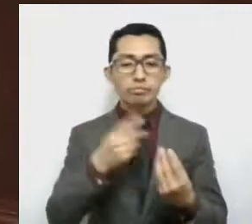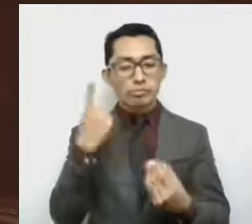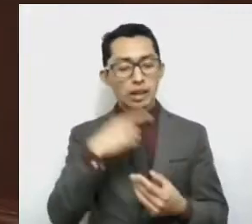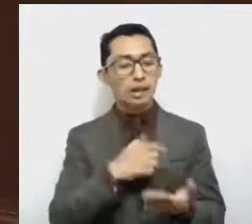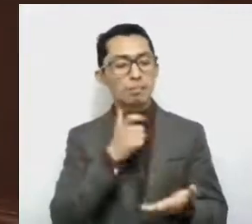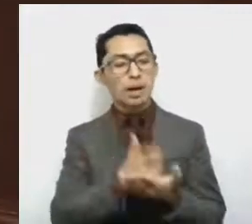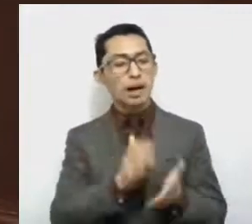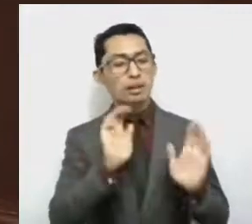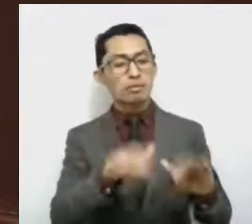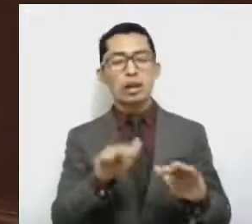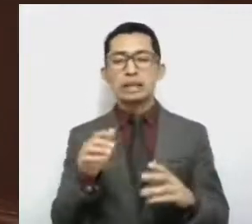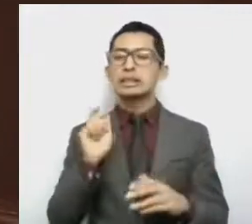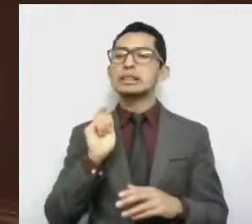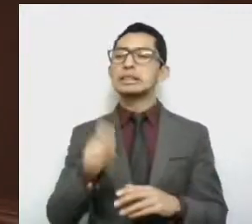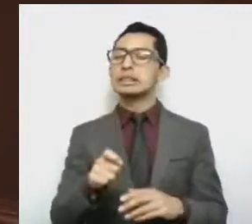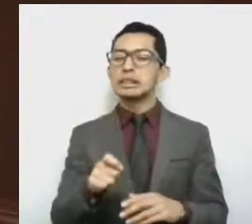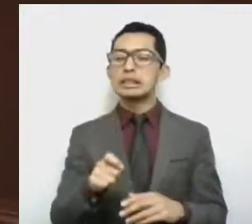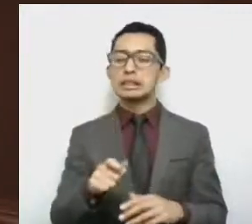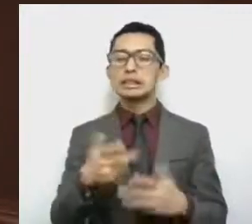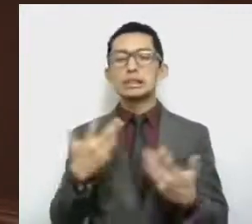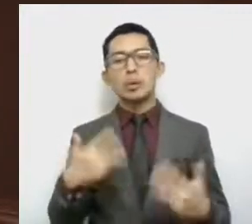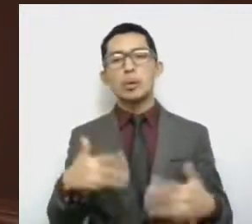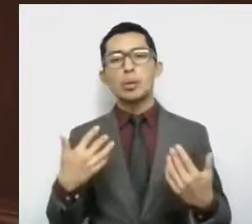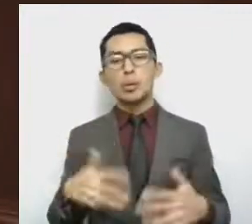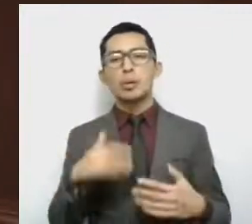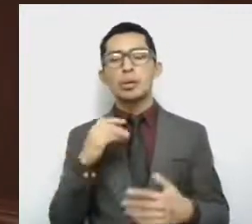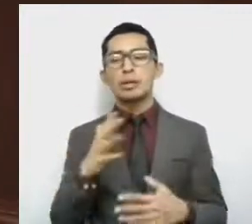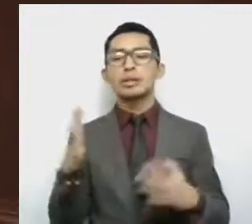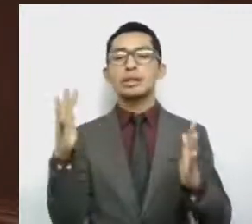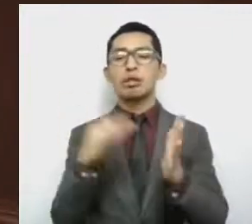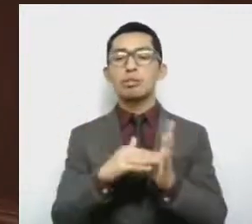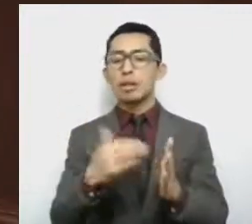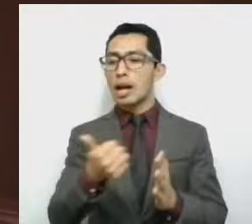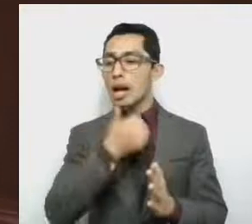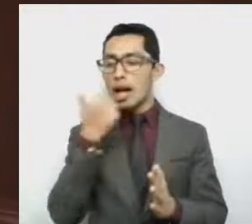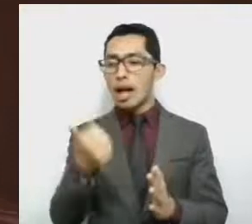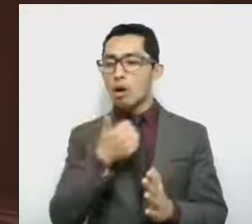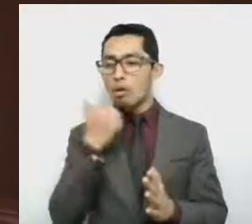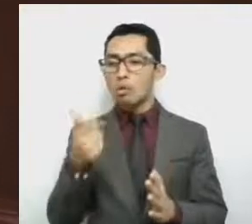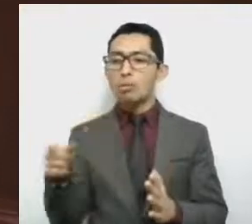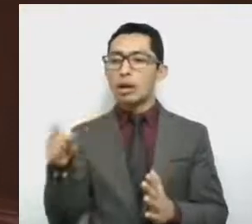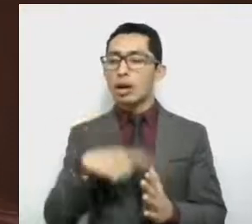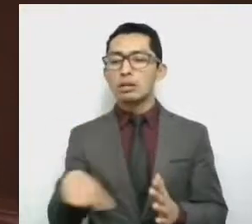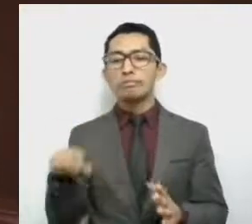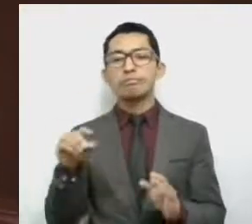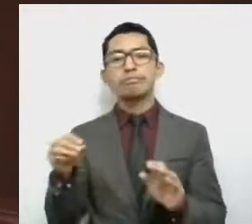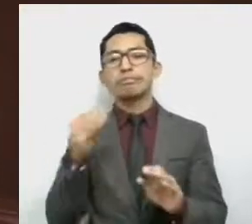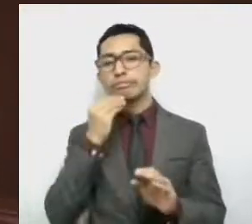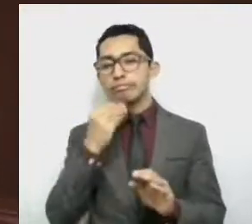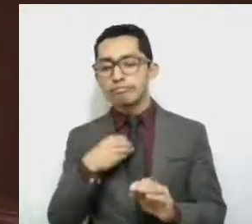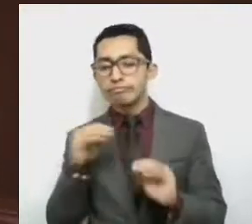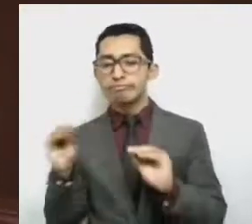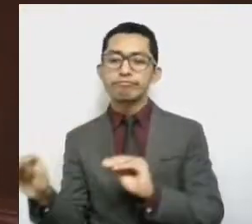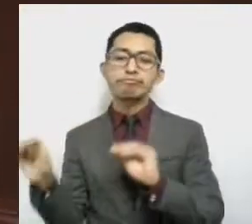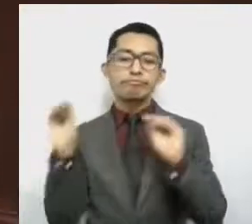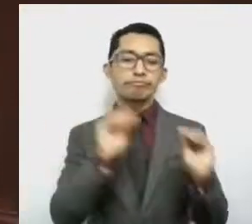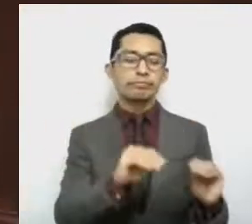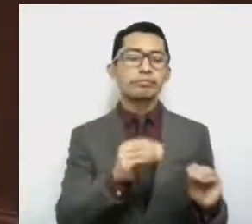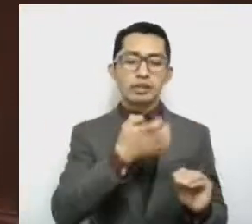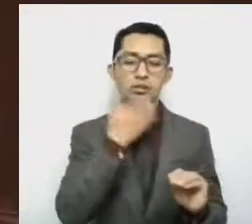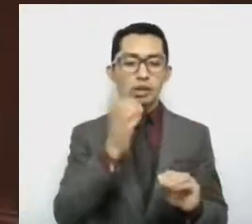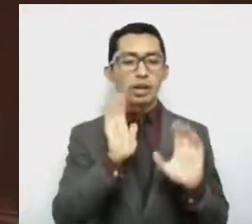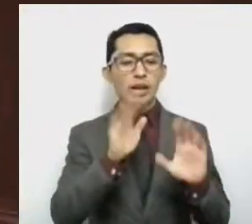lo que significará que 5 mil alumnos más se trasladen a escuelas públicas.